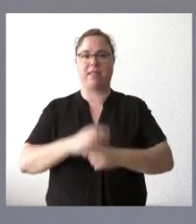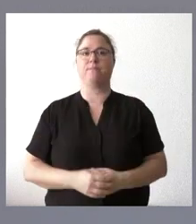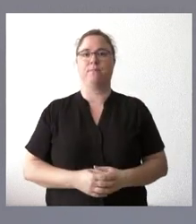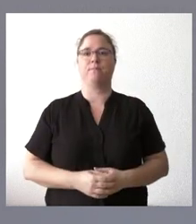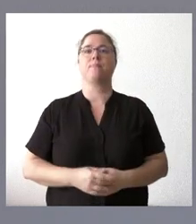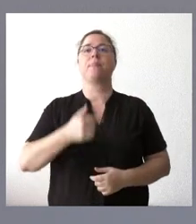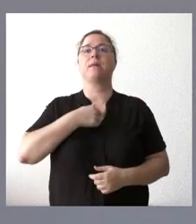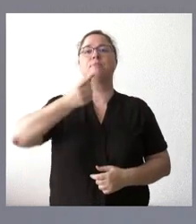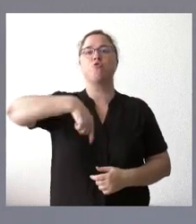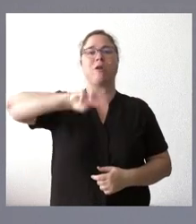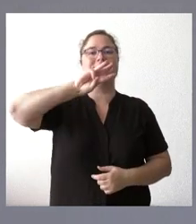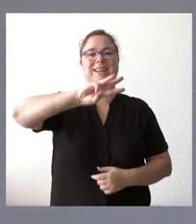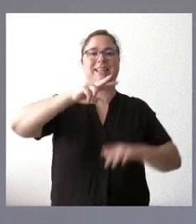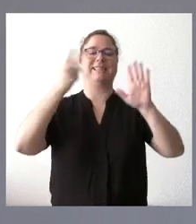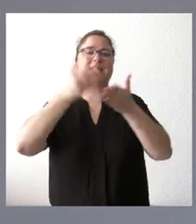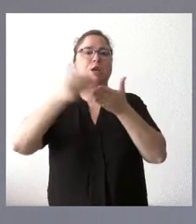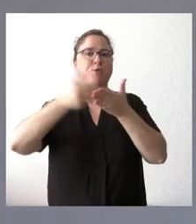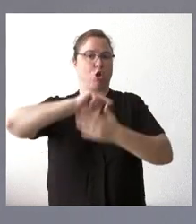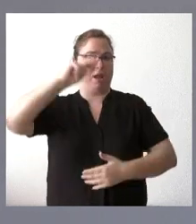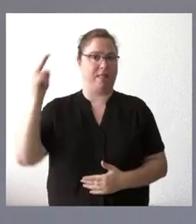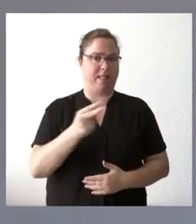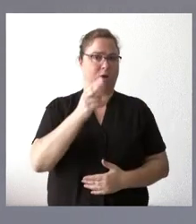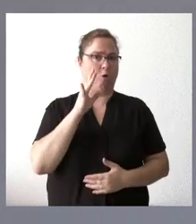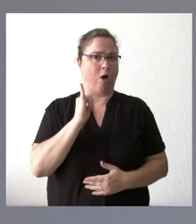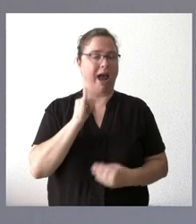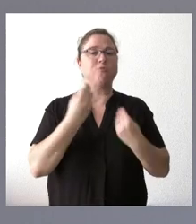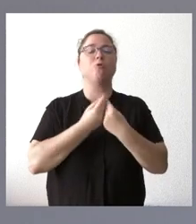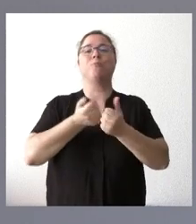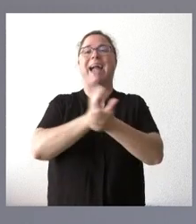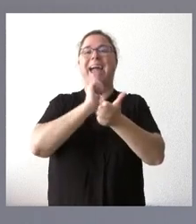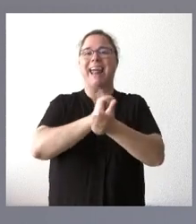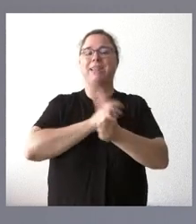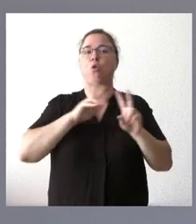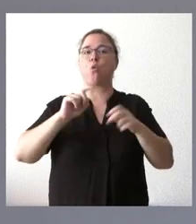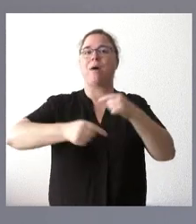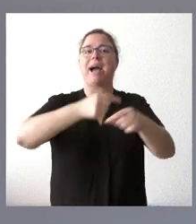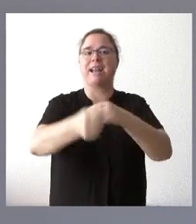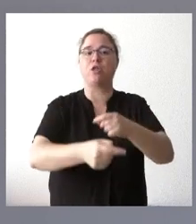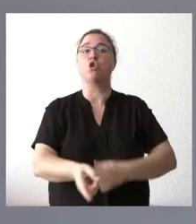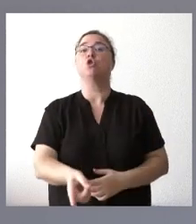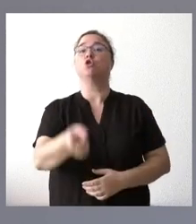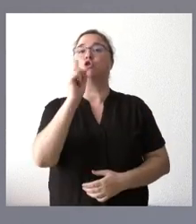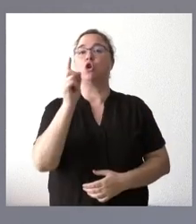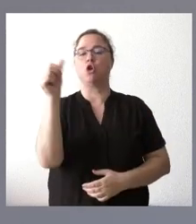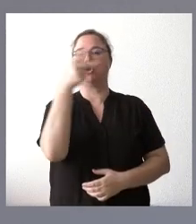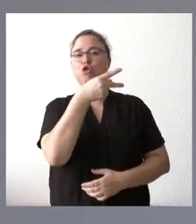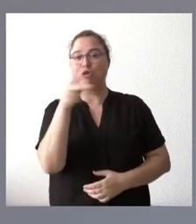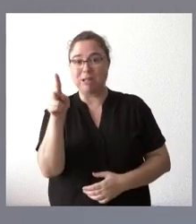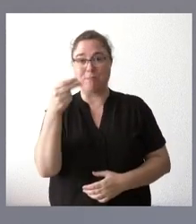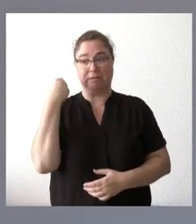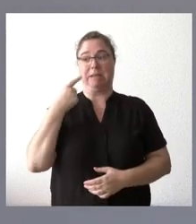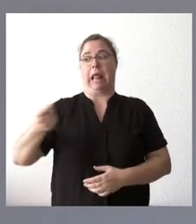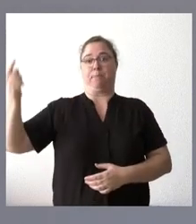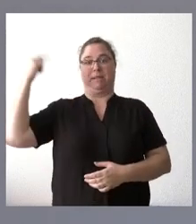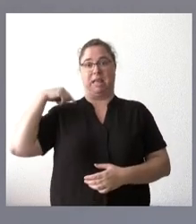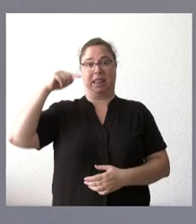de los 37 millones de euros asignados con créditos de la nueva generación, solo en dos semanas de consejo de Gobierno, el anterior y